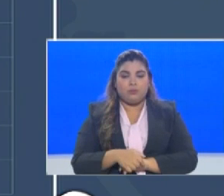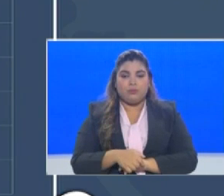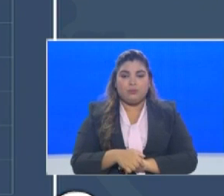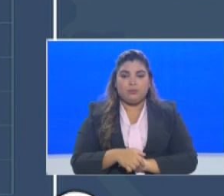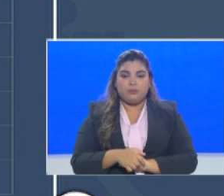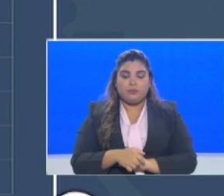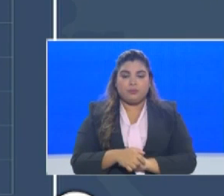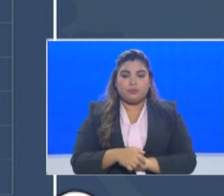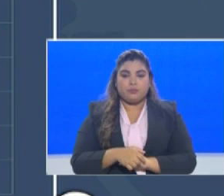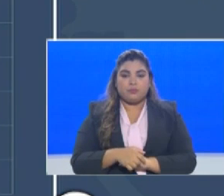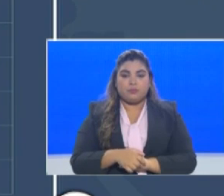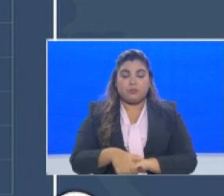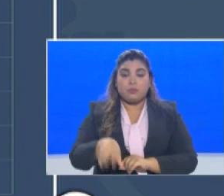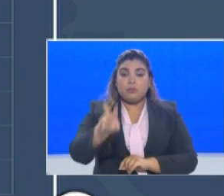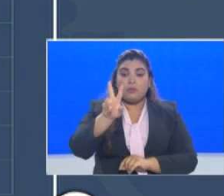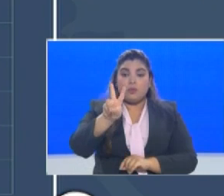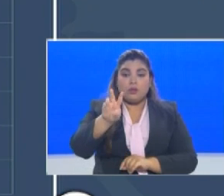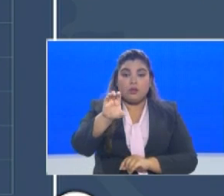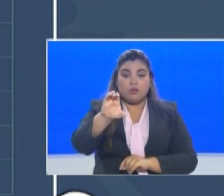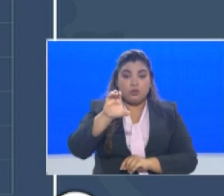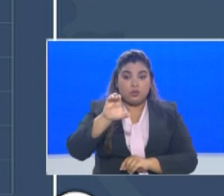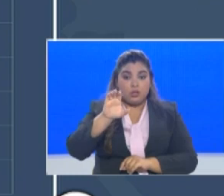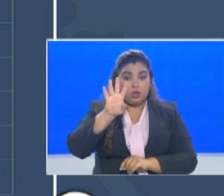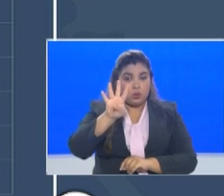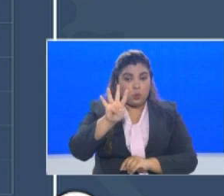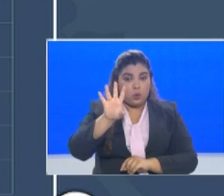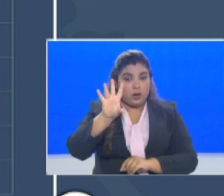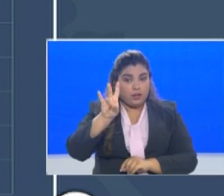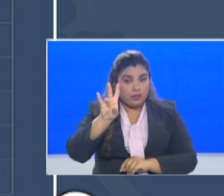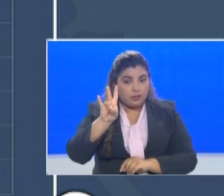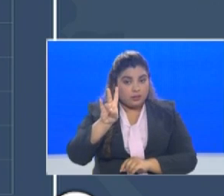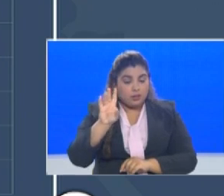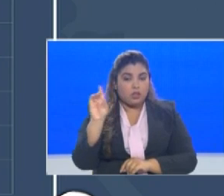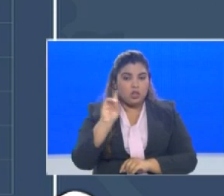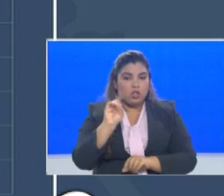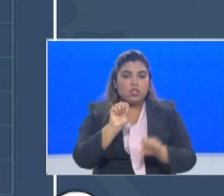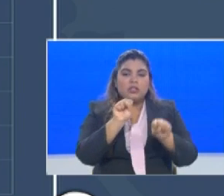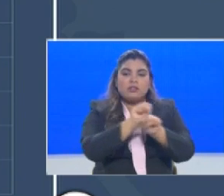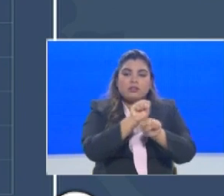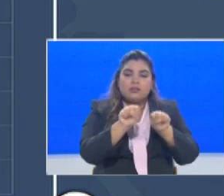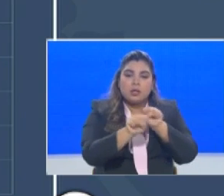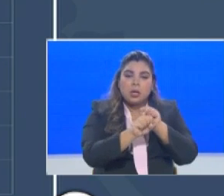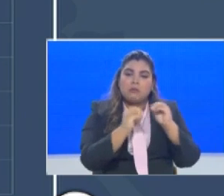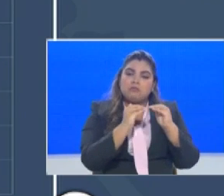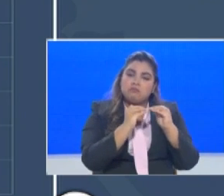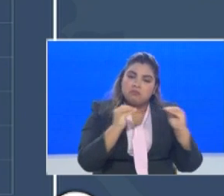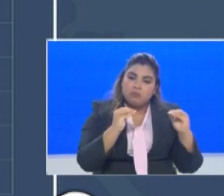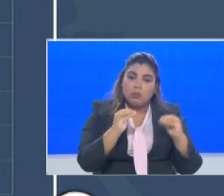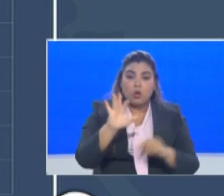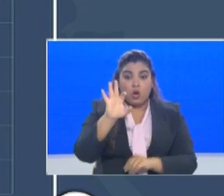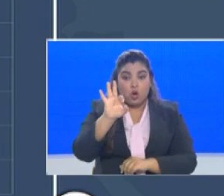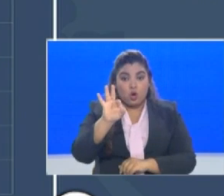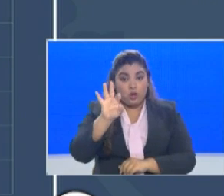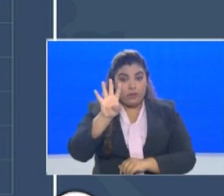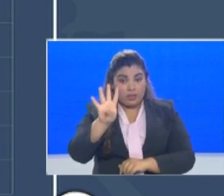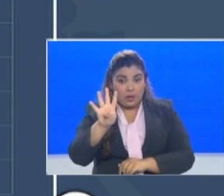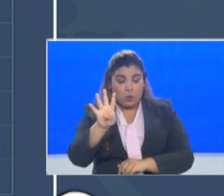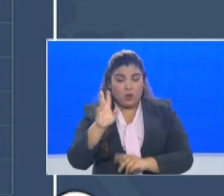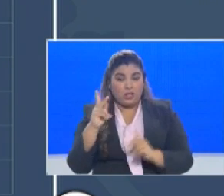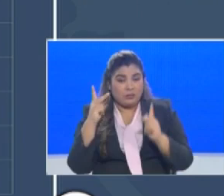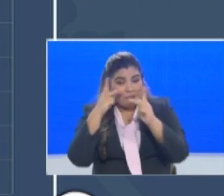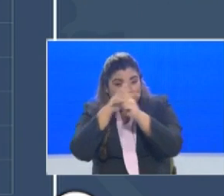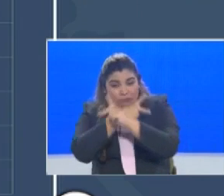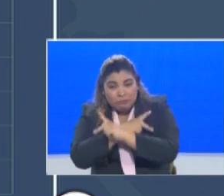cuales 247 se encuentran en sala, 94 en unidad de